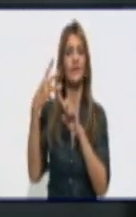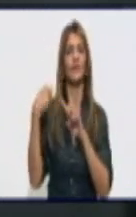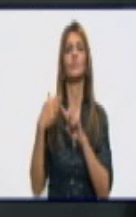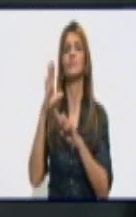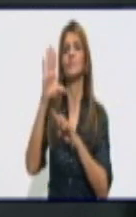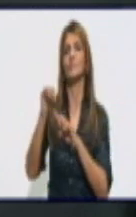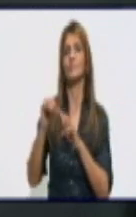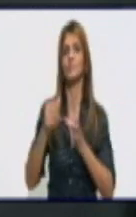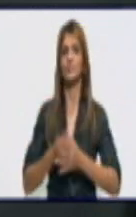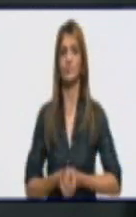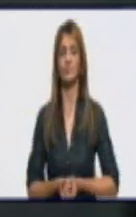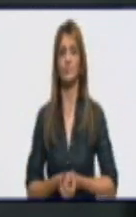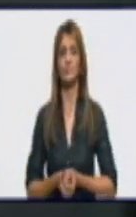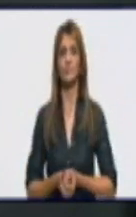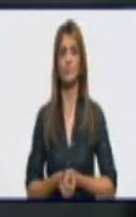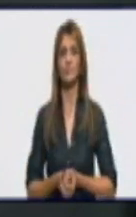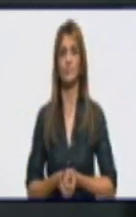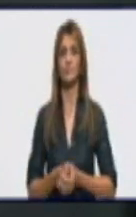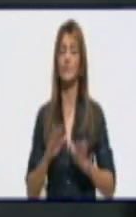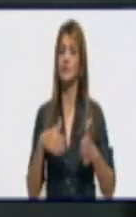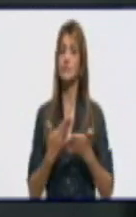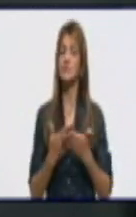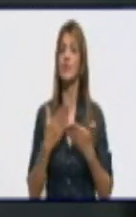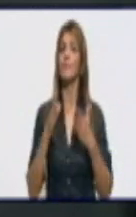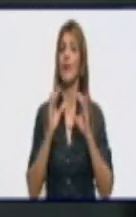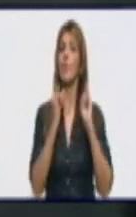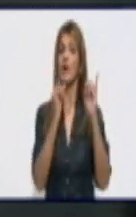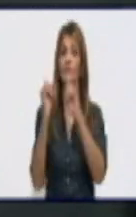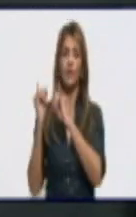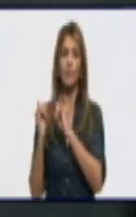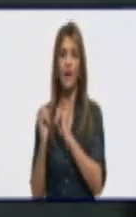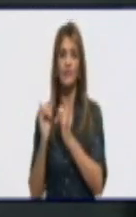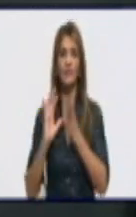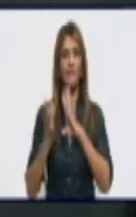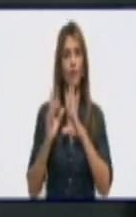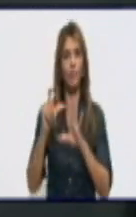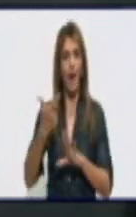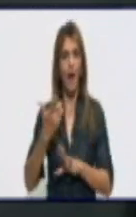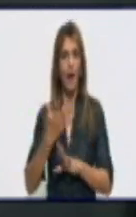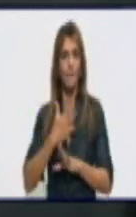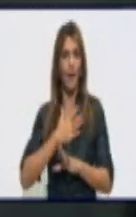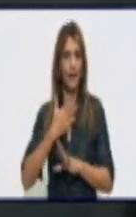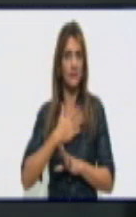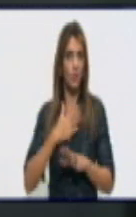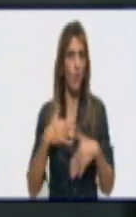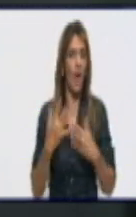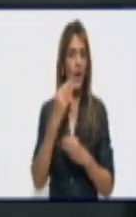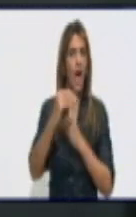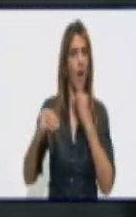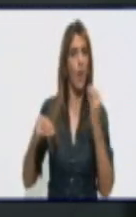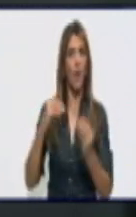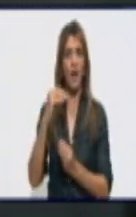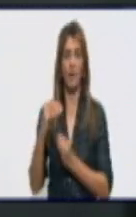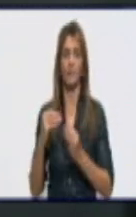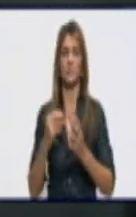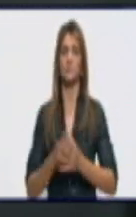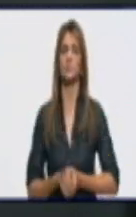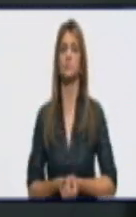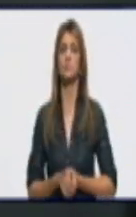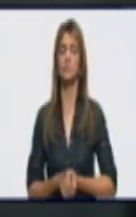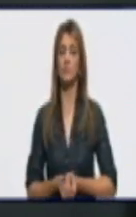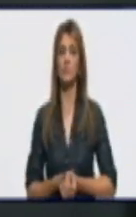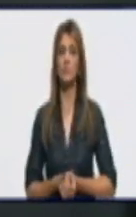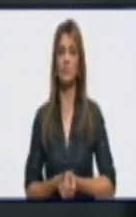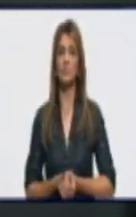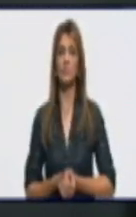Y nosotros nos vamos a referir de manera particular, como explicaba, a los cambios que se van a hacer a partir